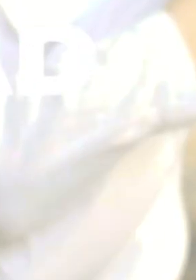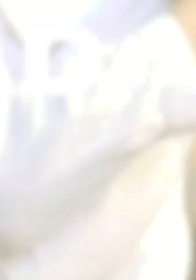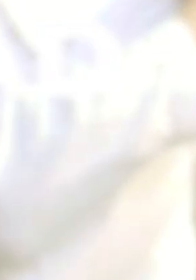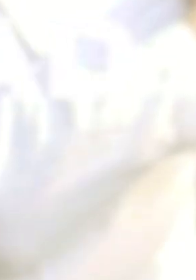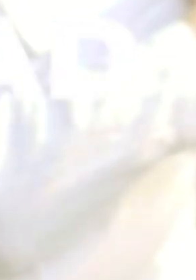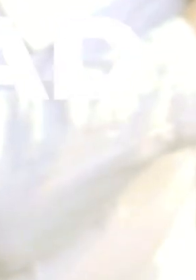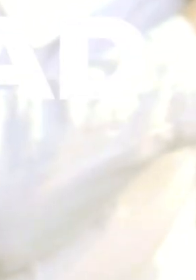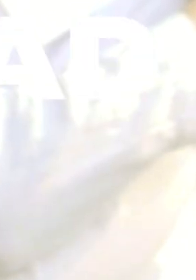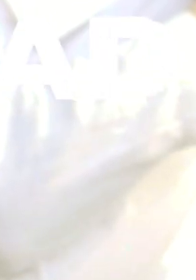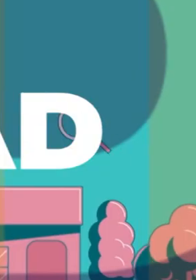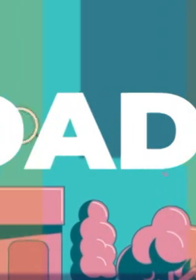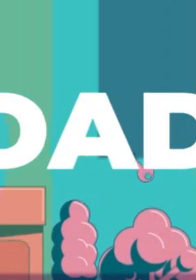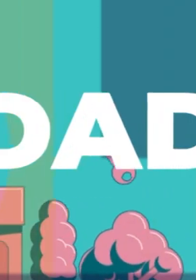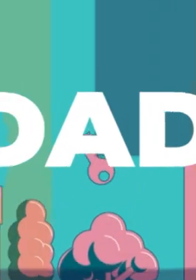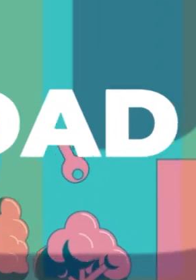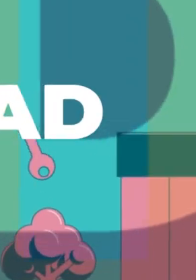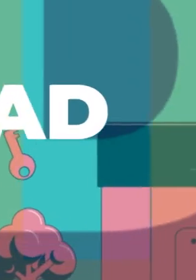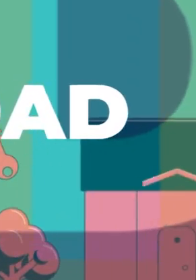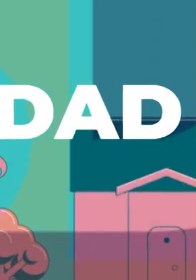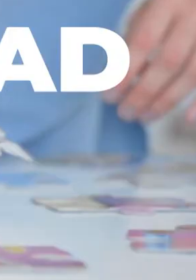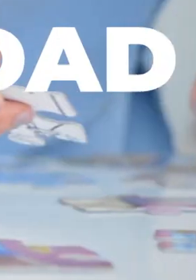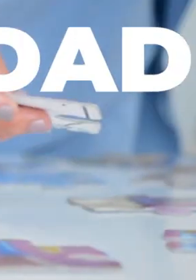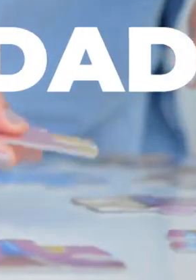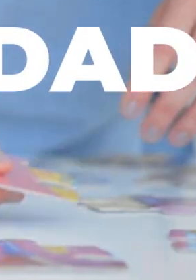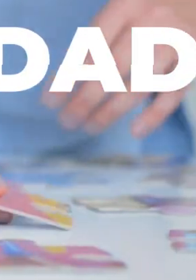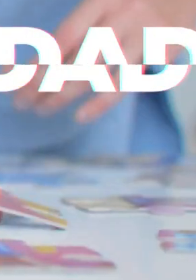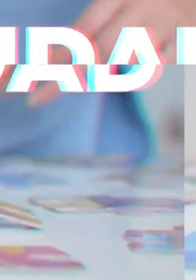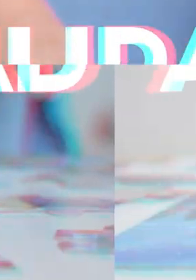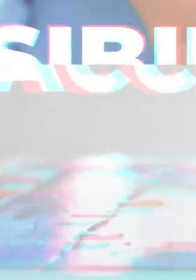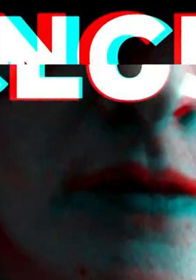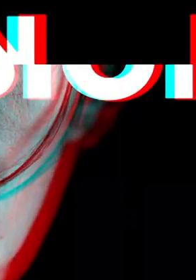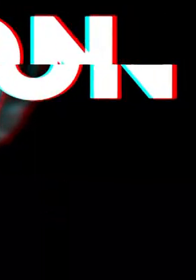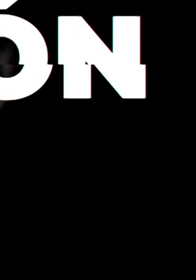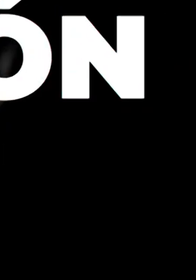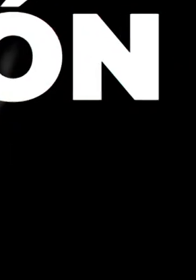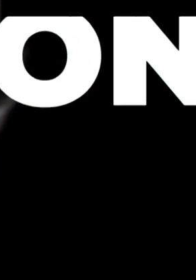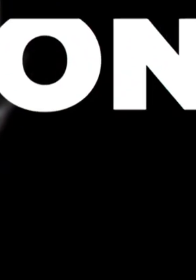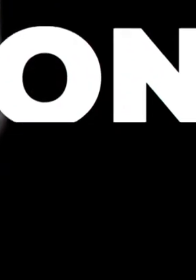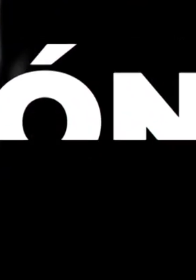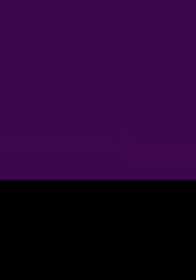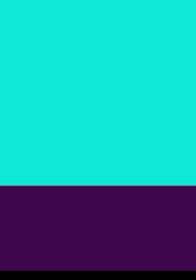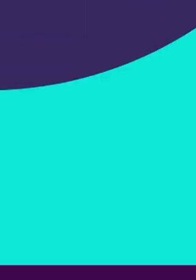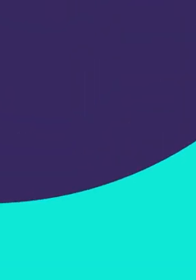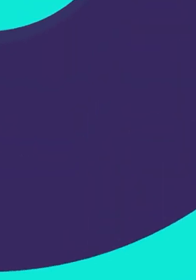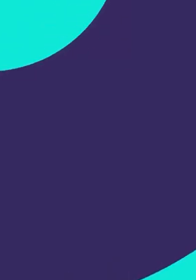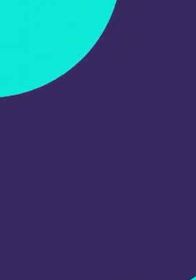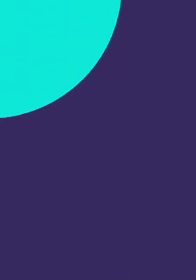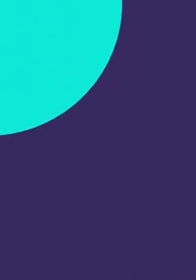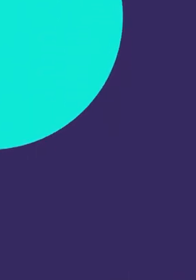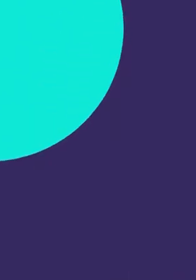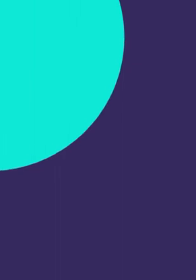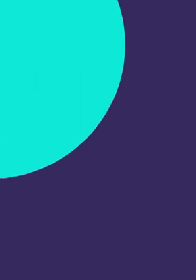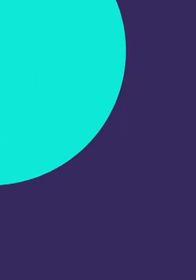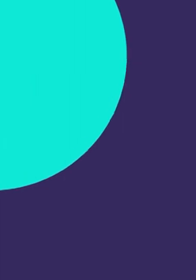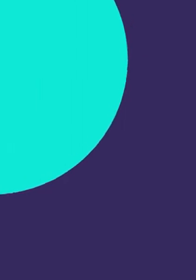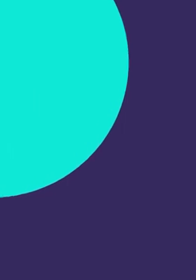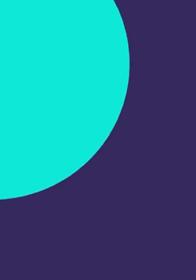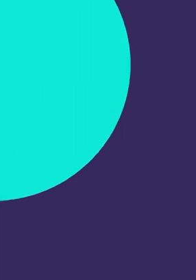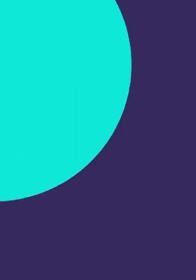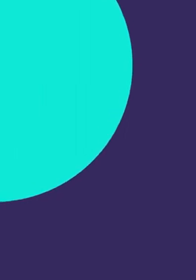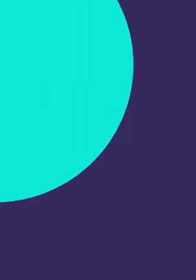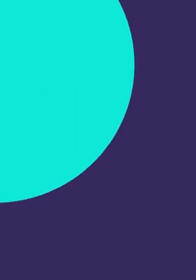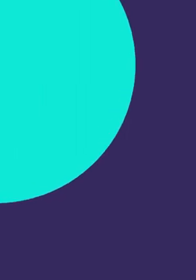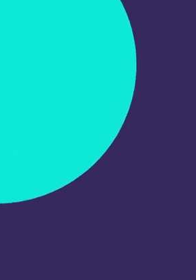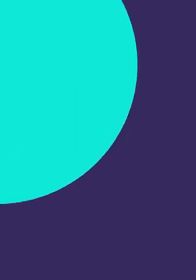a la comunidad sorda que nos está siguiendo y agradecer también a los intérpretes de lengua de señas que nos están acompañando durante esta jornada,